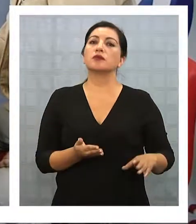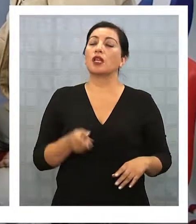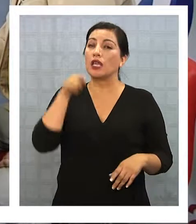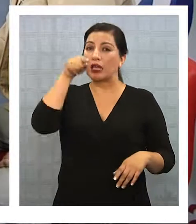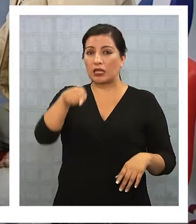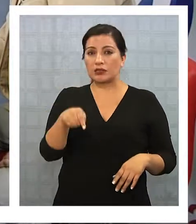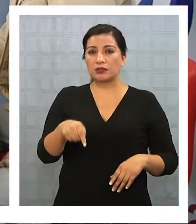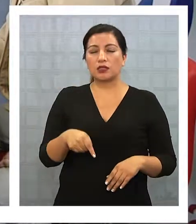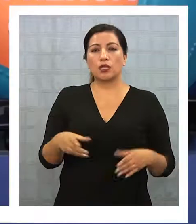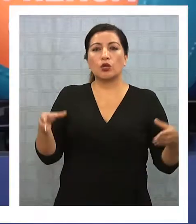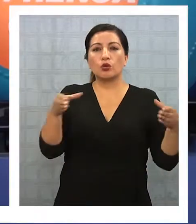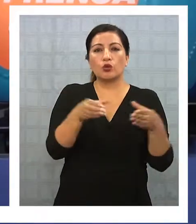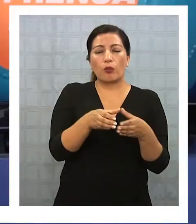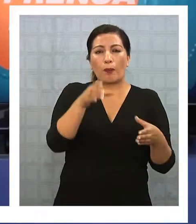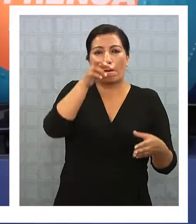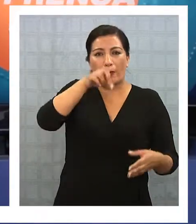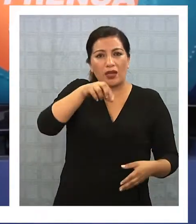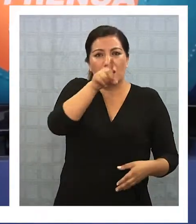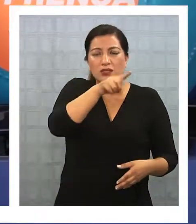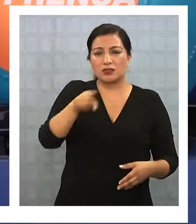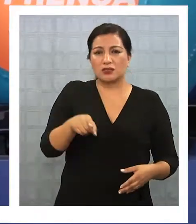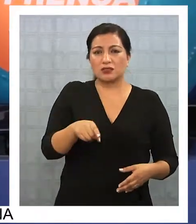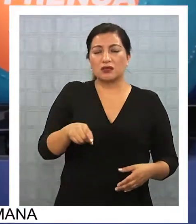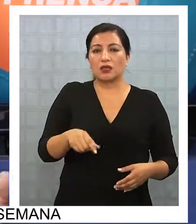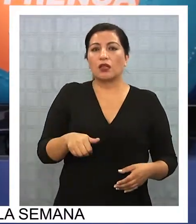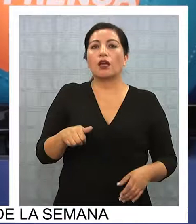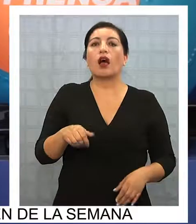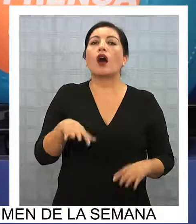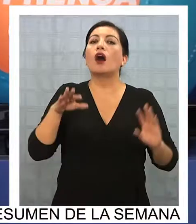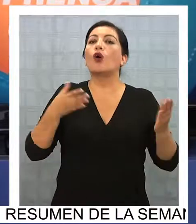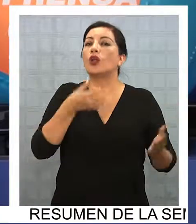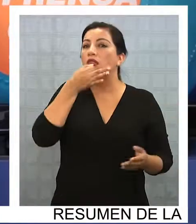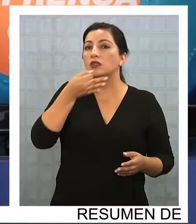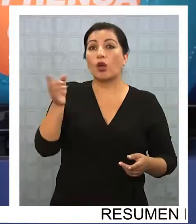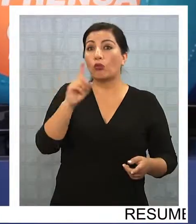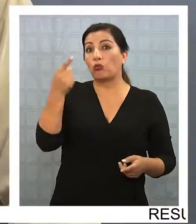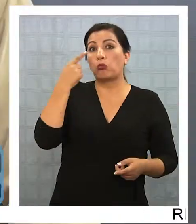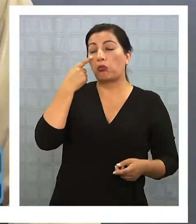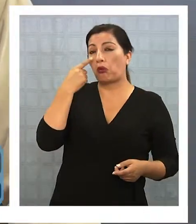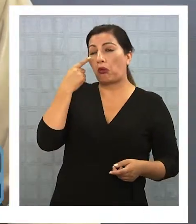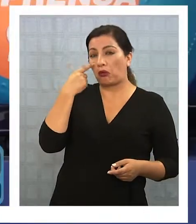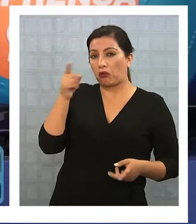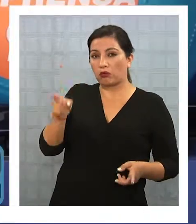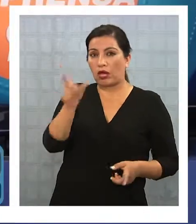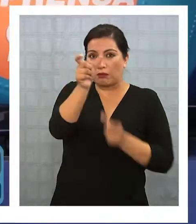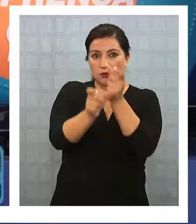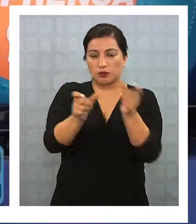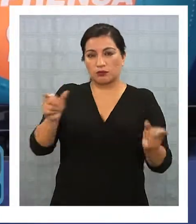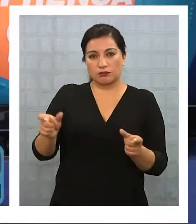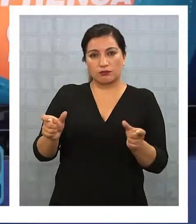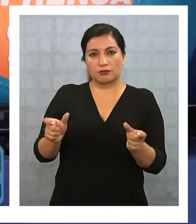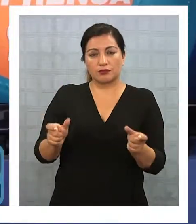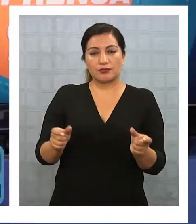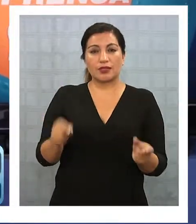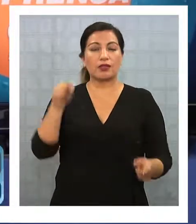una que el Partido Socialista empezó a desconocer ese hijo que había ellos mismos no cierto producido